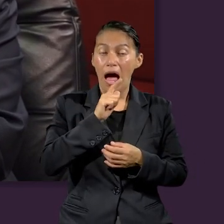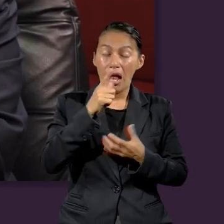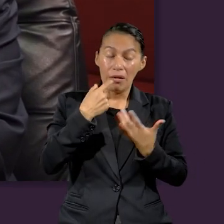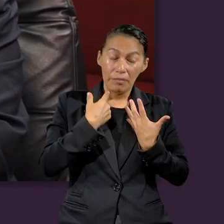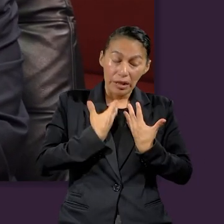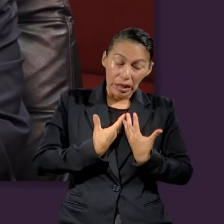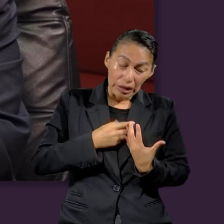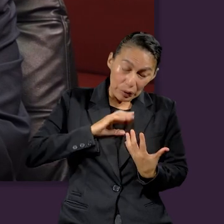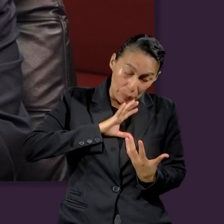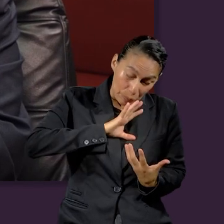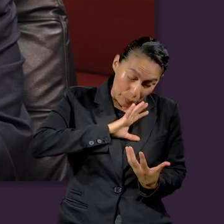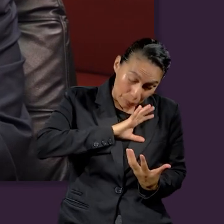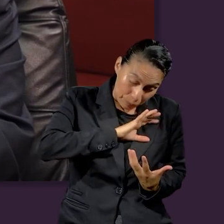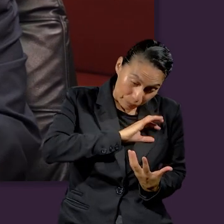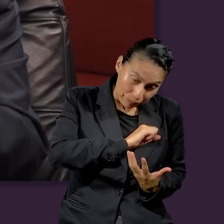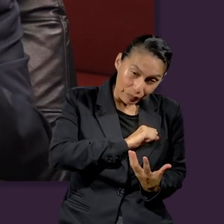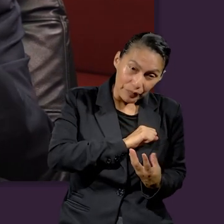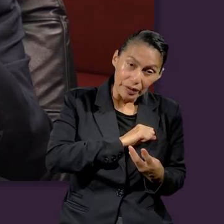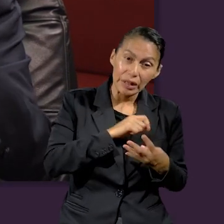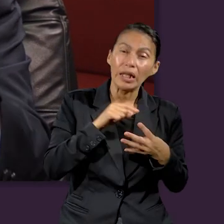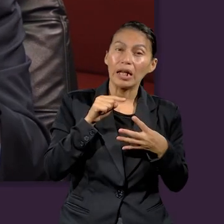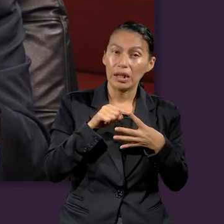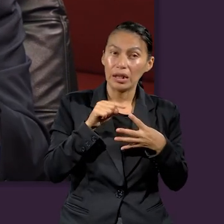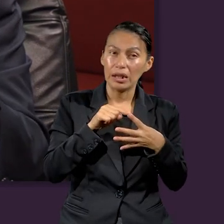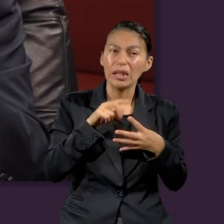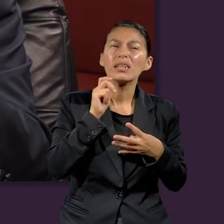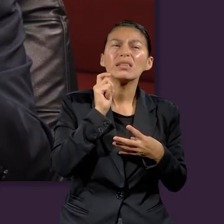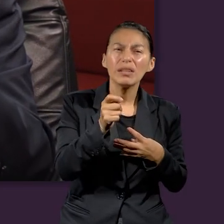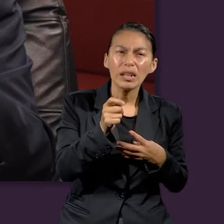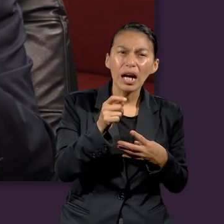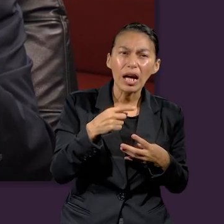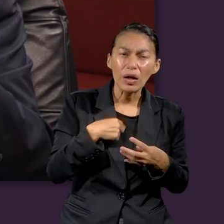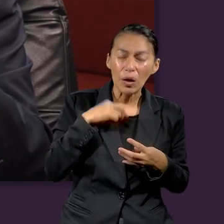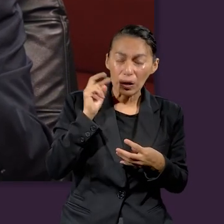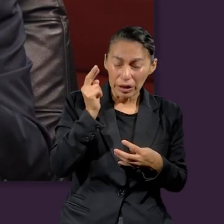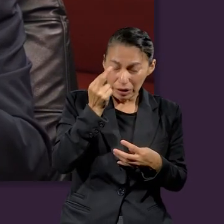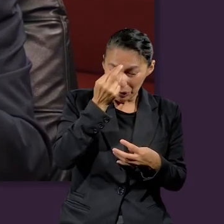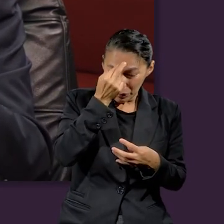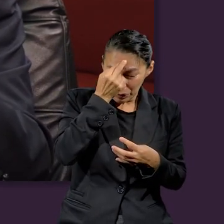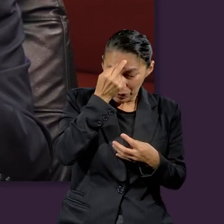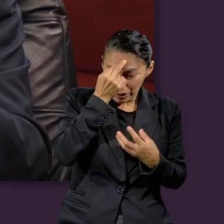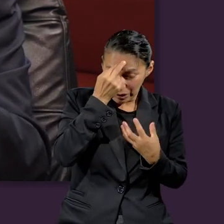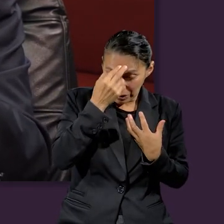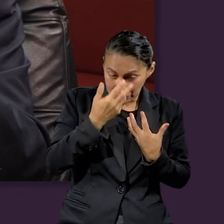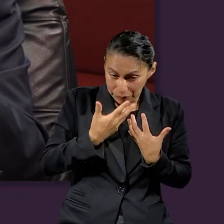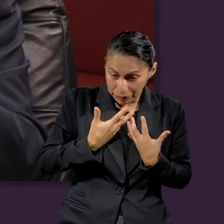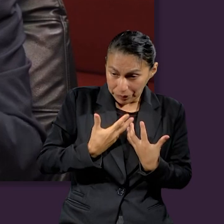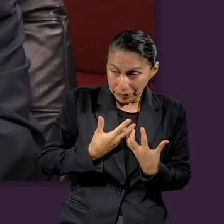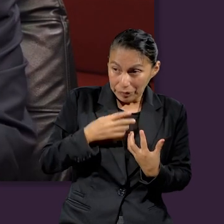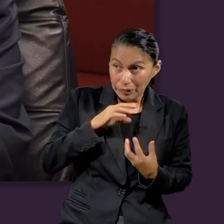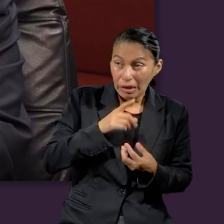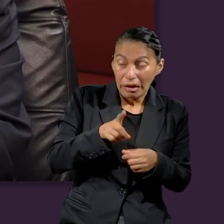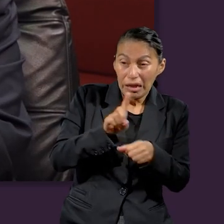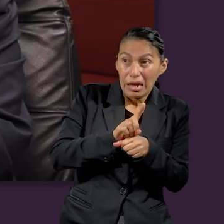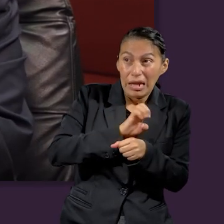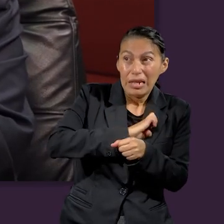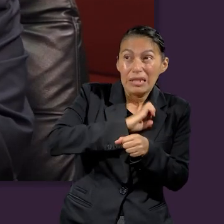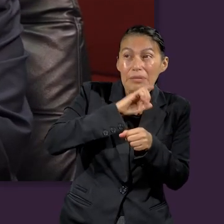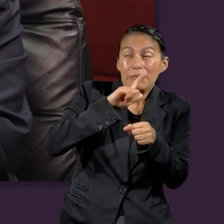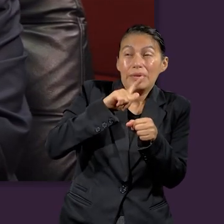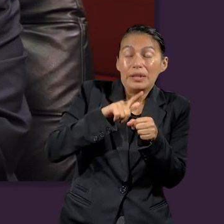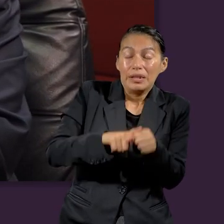afligiréis vuestras almas. Aflicción de almas tiene que ver con el reconocimiento que estamos en un día especial.